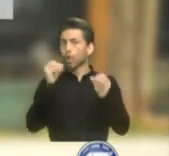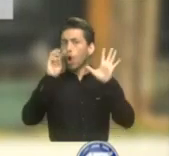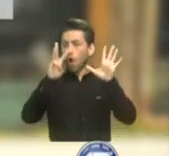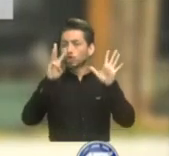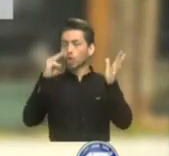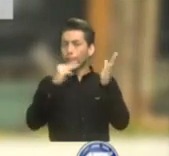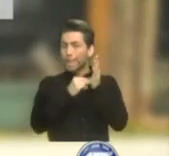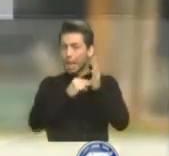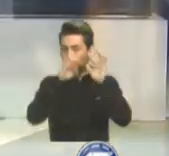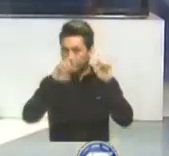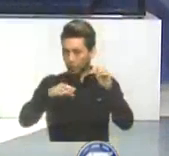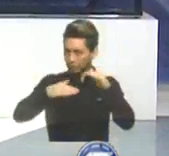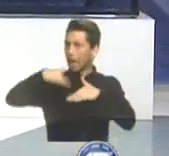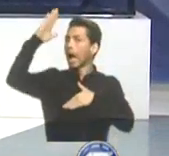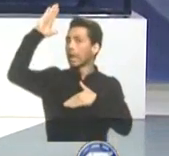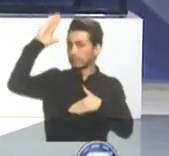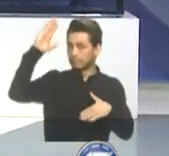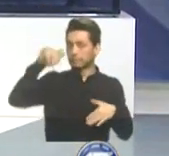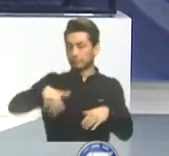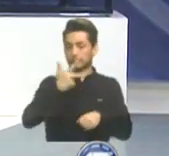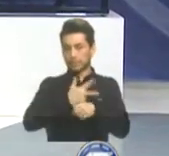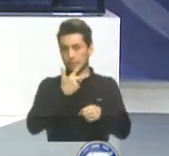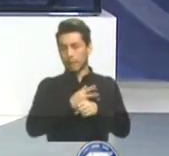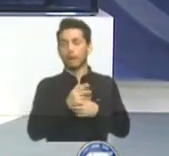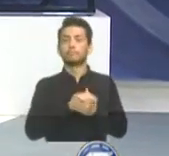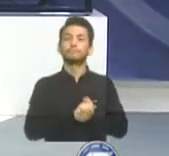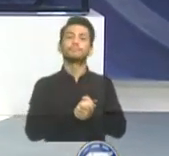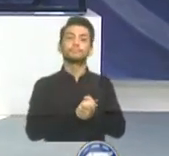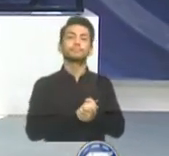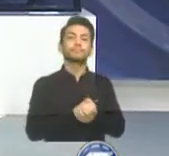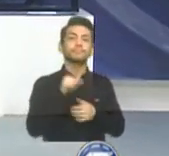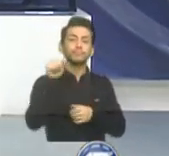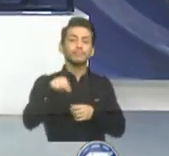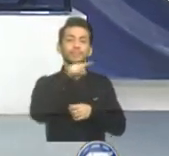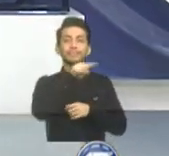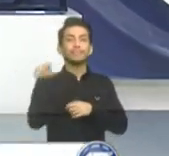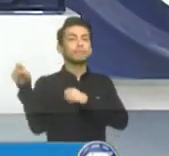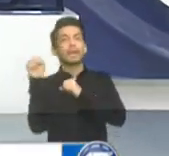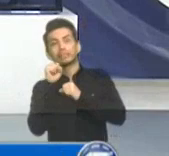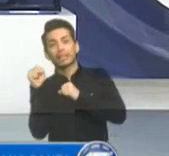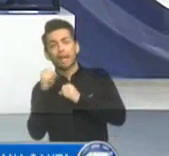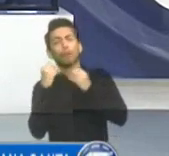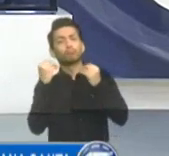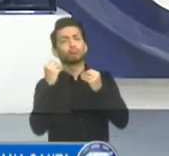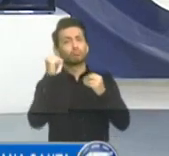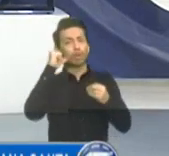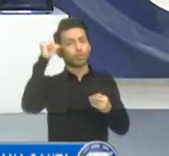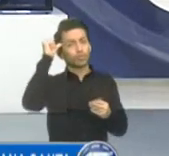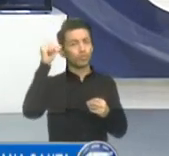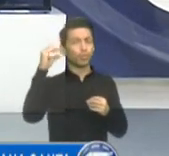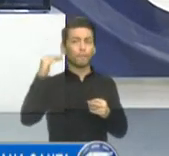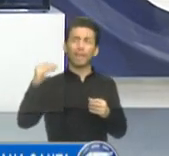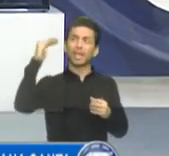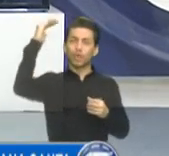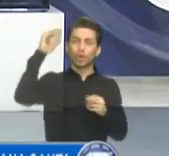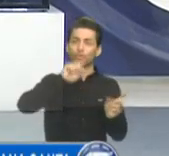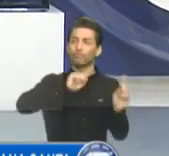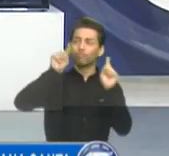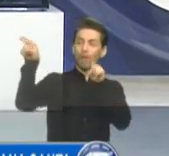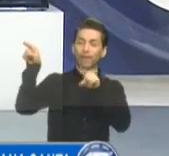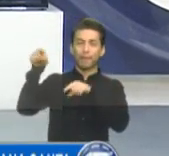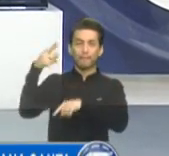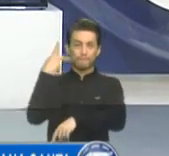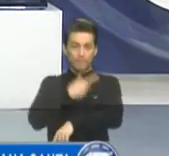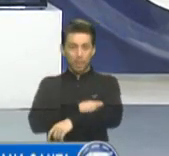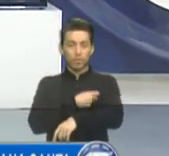en el país. Y durante la Semana Santa fueron varios los adultos mayores que acudieron a la vacunación, sin embargo, lo hicieron sin